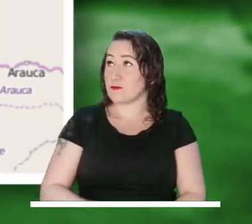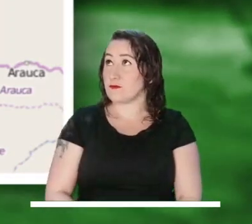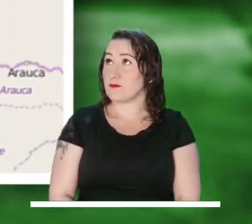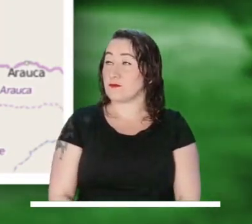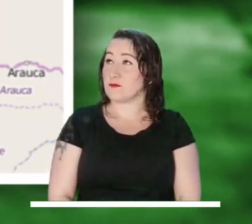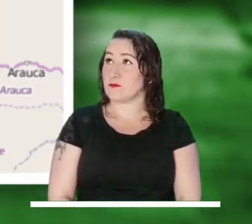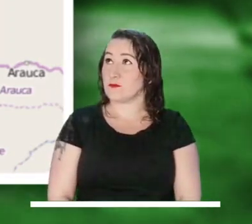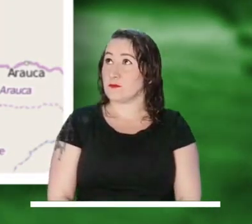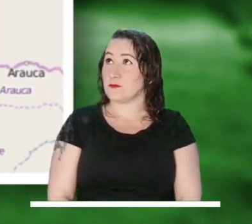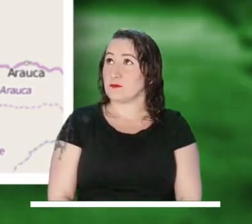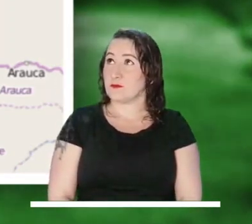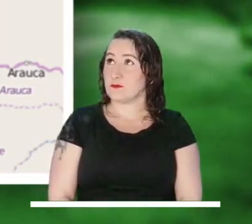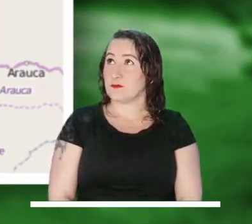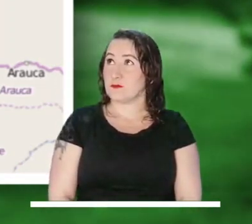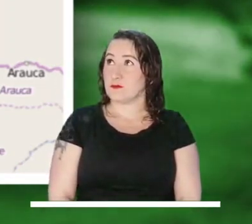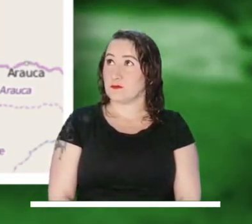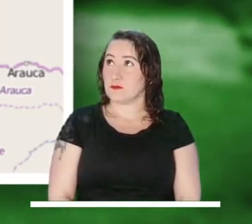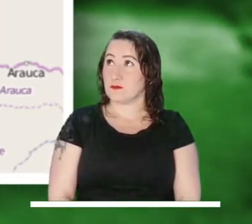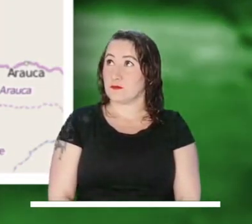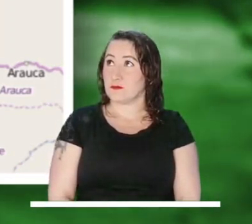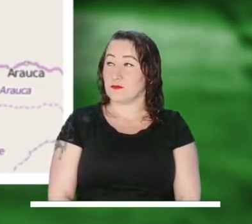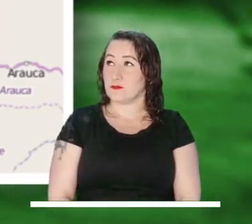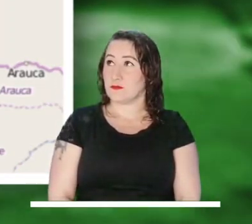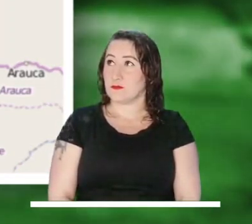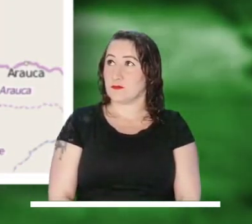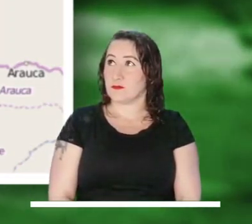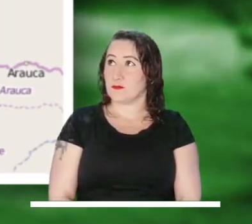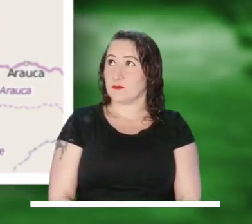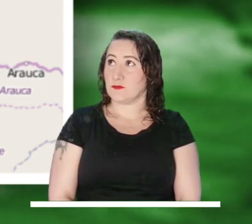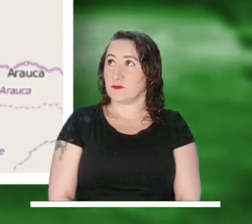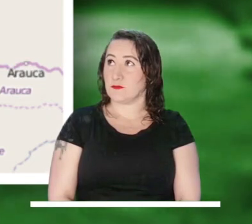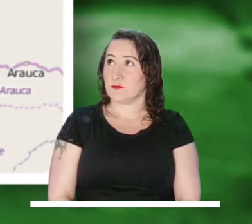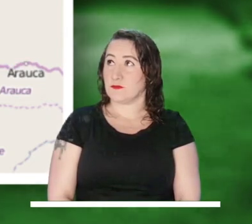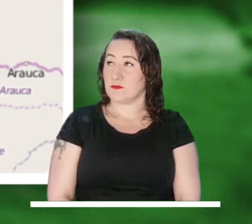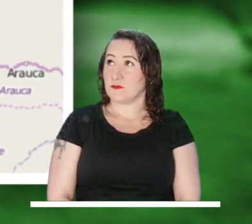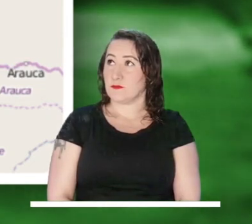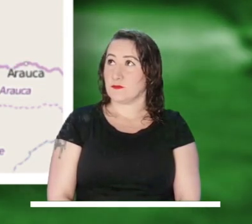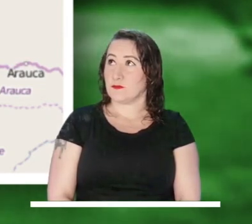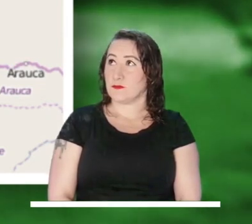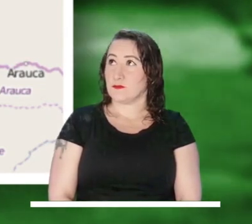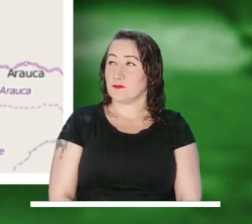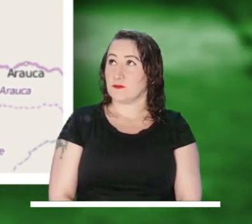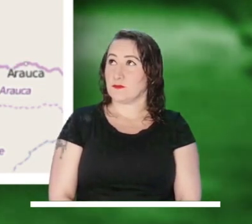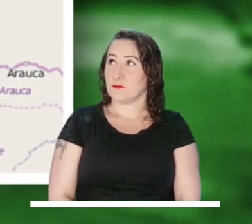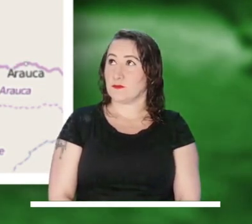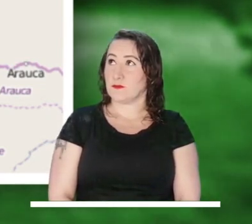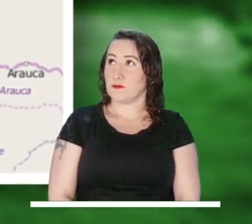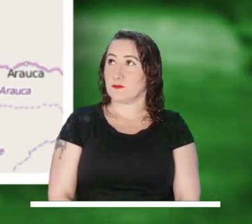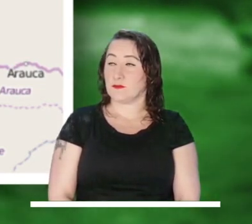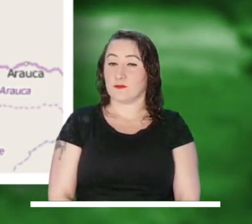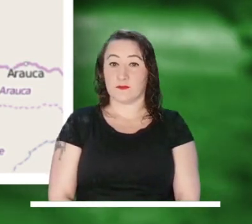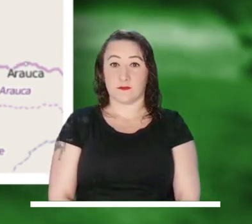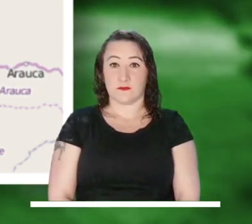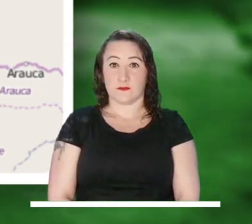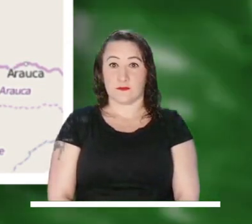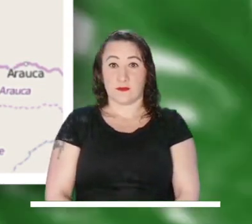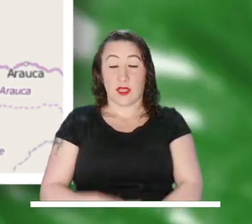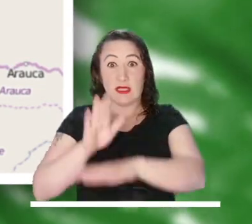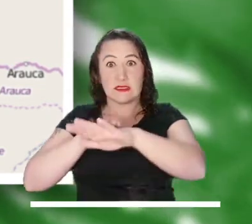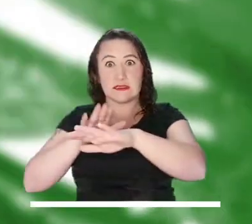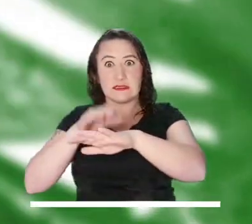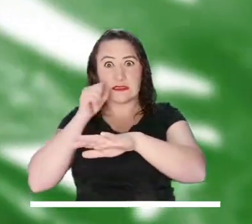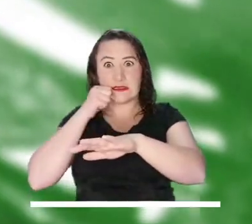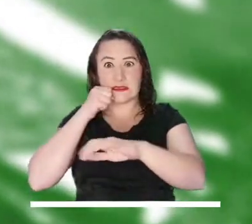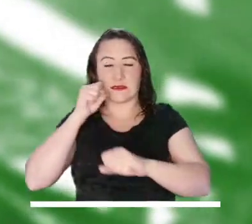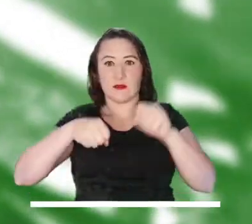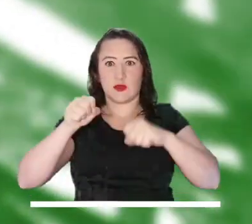de la parte occidental de la Sierra Nevada de Santa Marta. Atención a los niveles altos en el río Magdalena, entre los municipios de Calamar